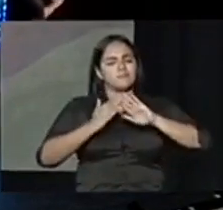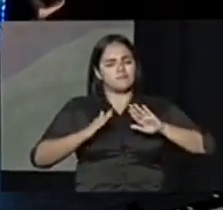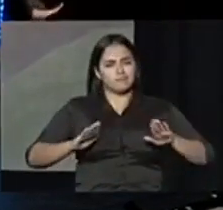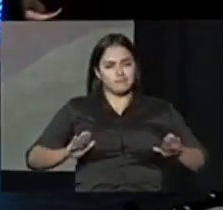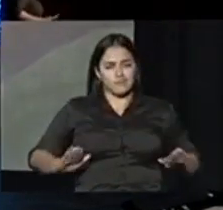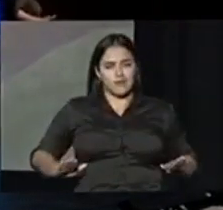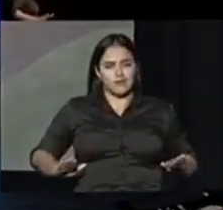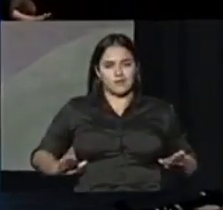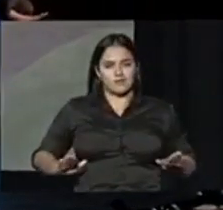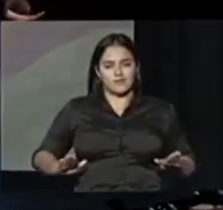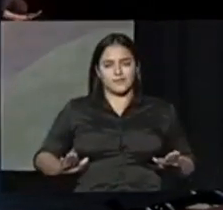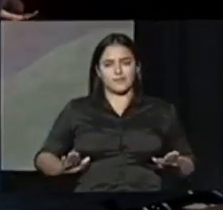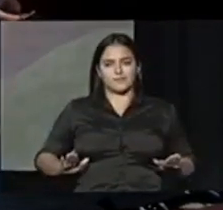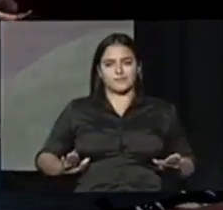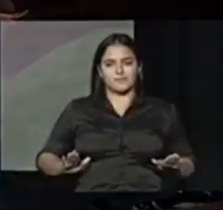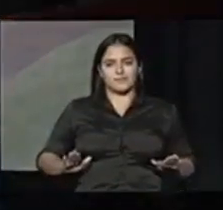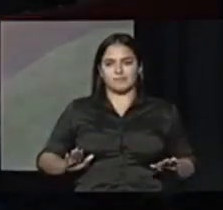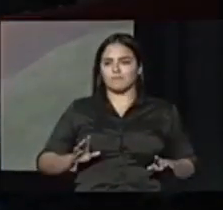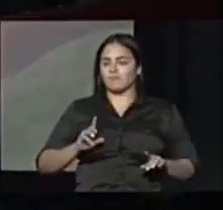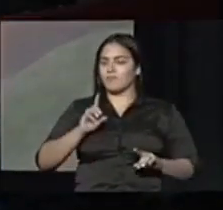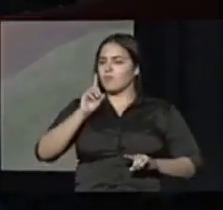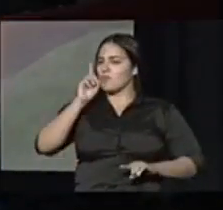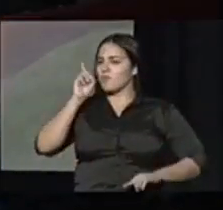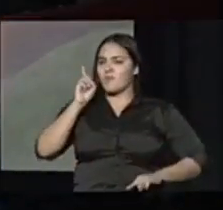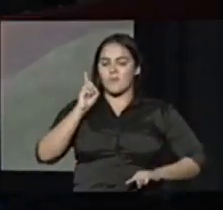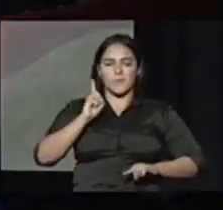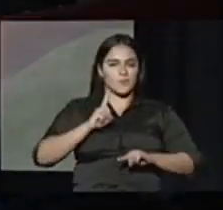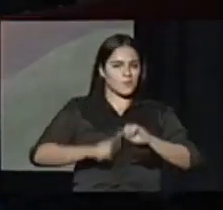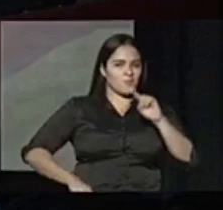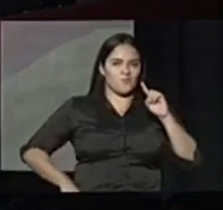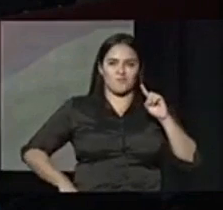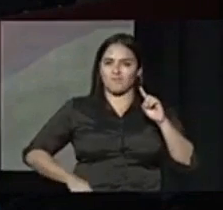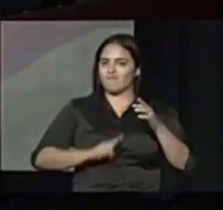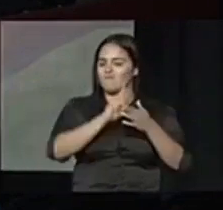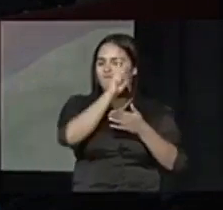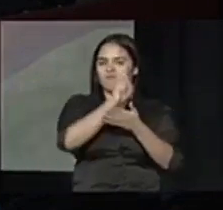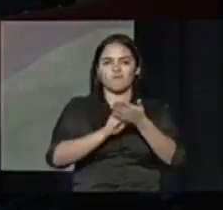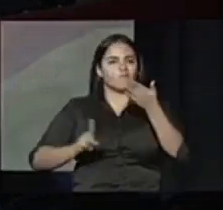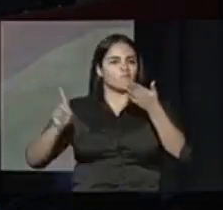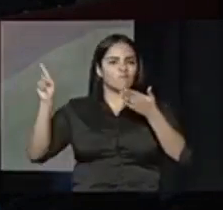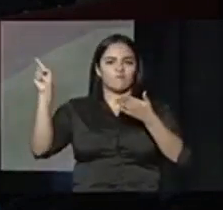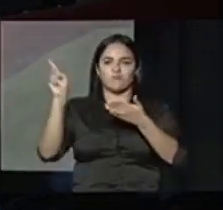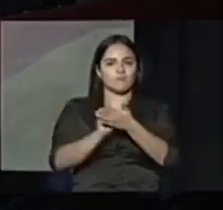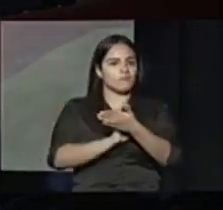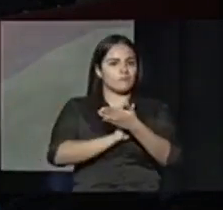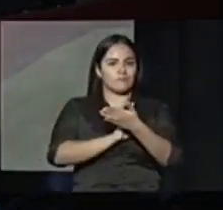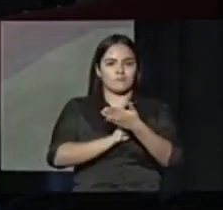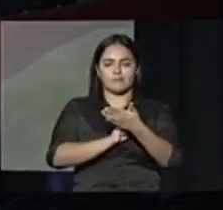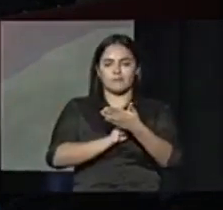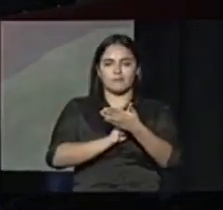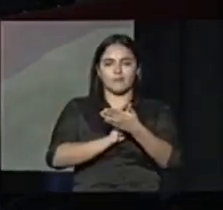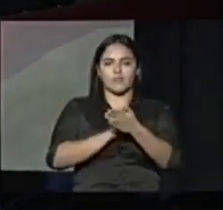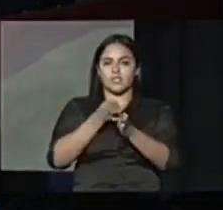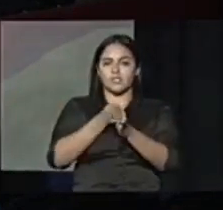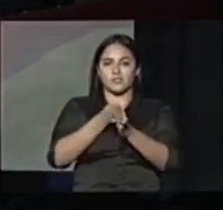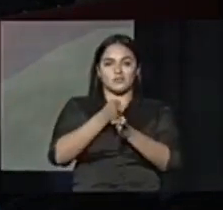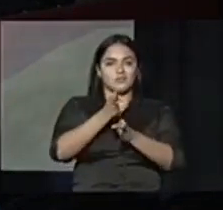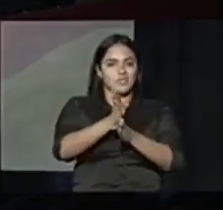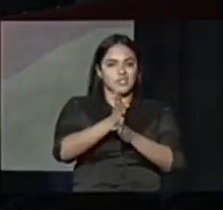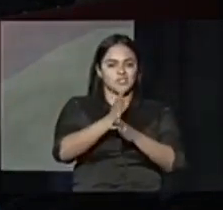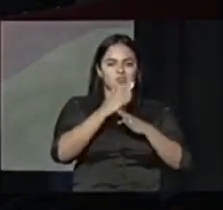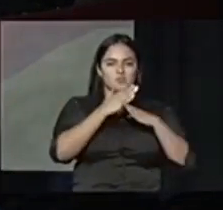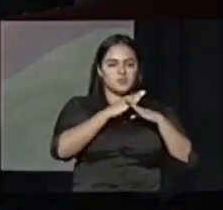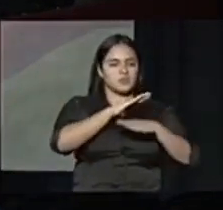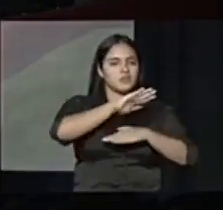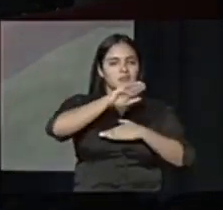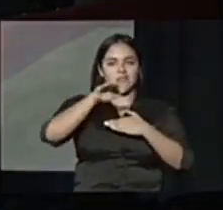no puede haber espacio para el discrimen los derechos nos cobijan a todos